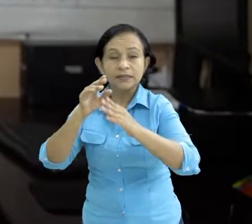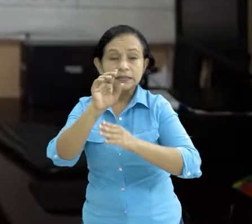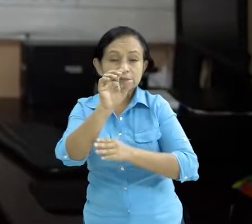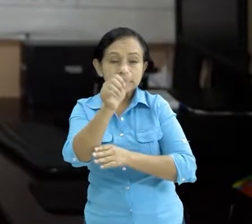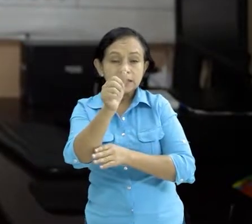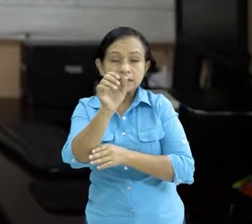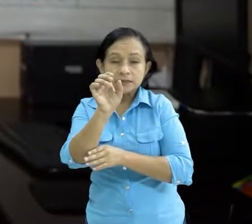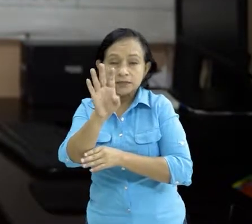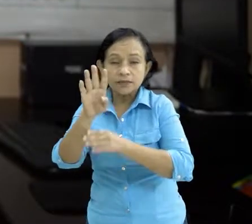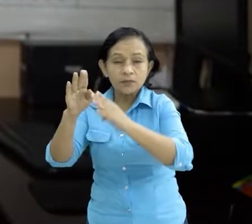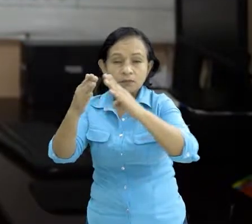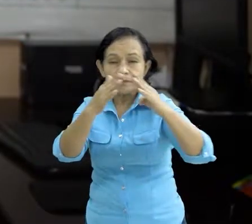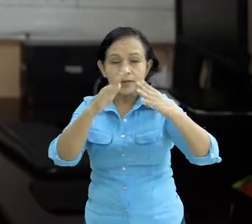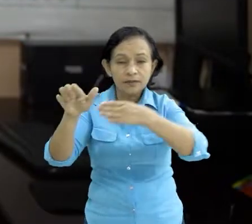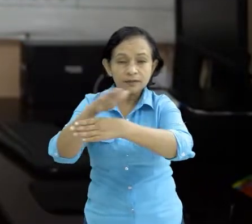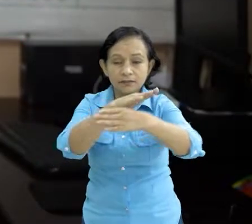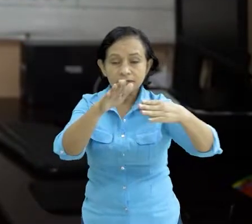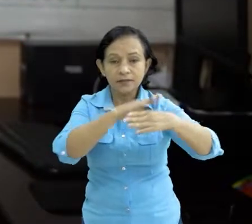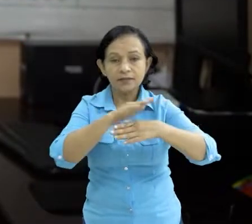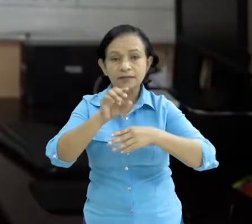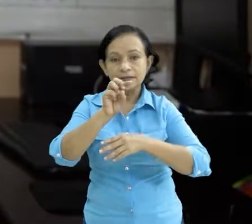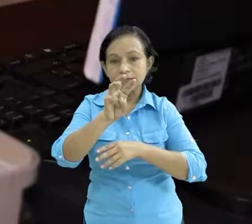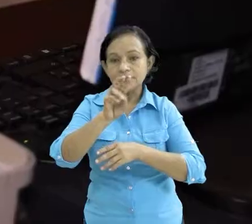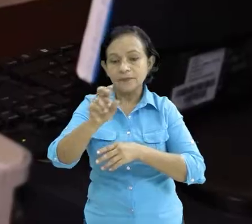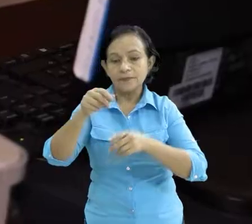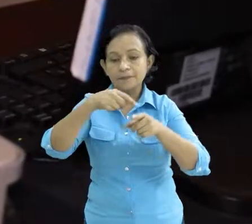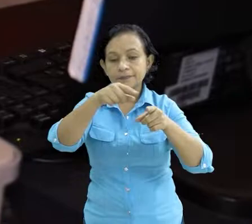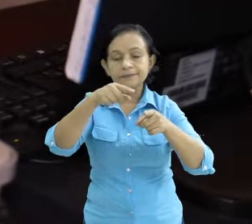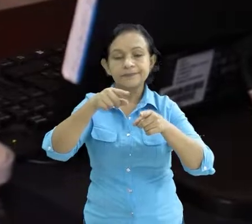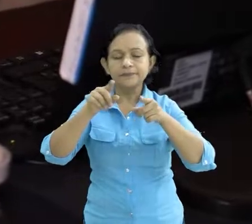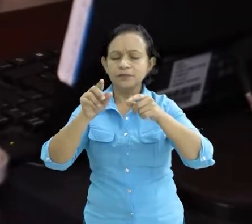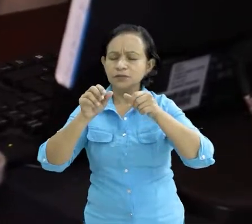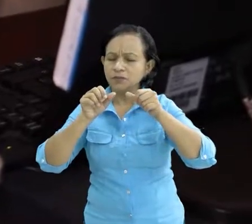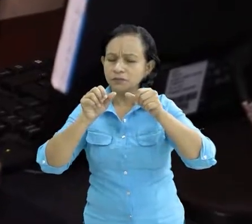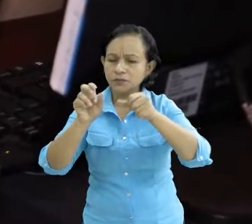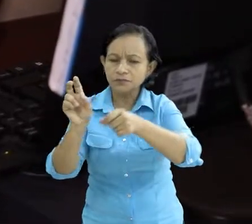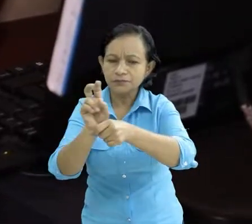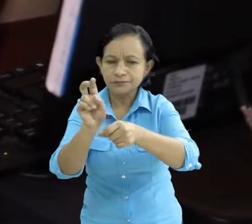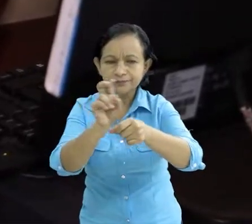barrios y de las 42 comunidades donde hay un monitoreo permanente